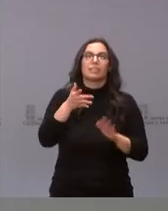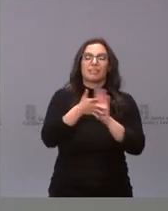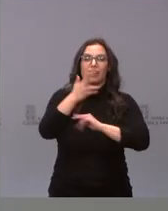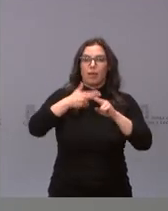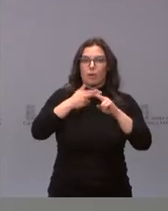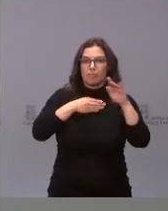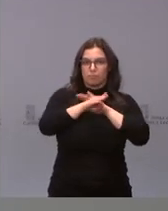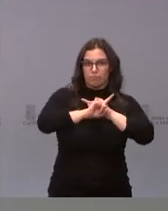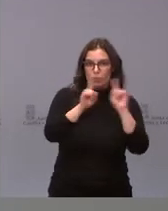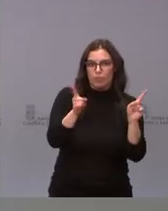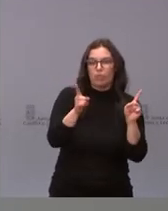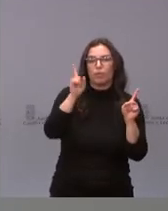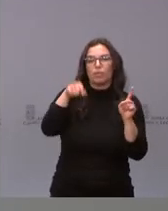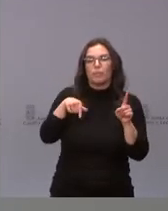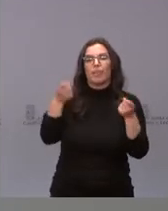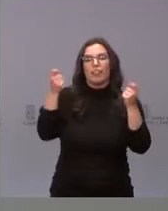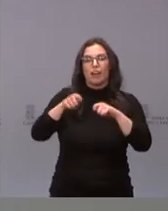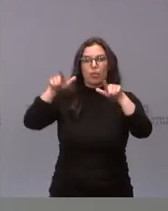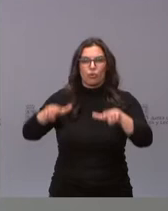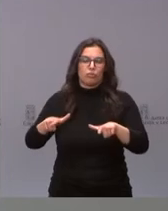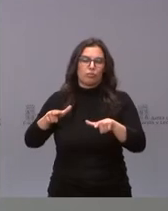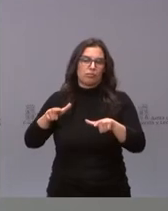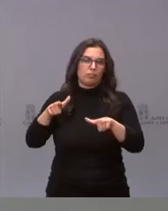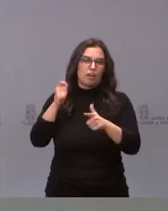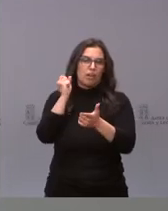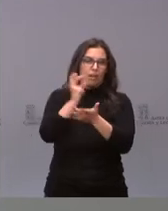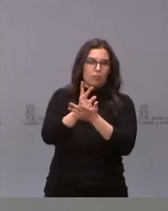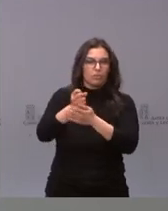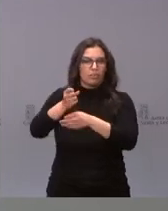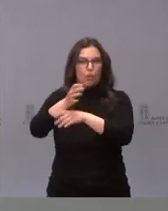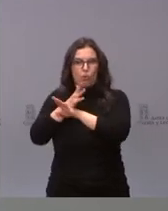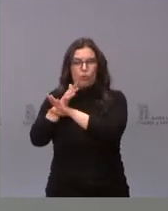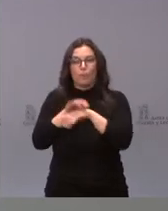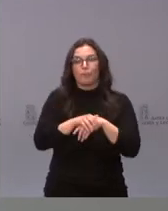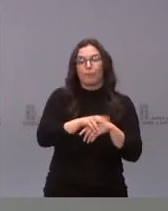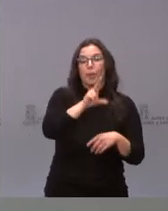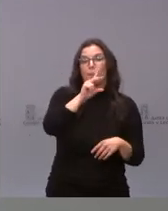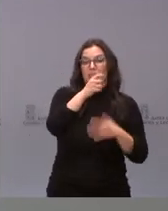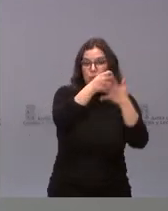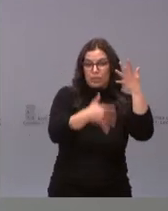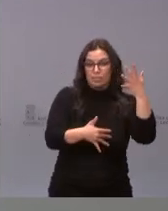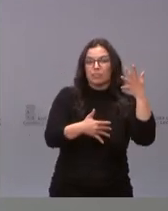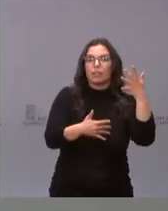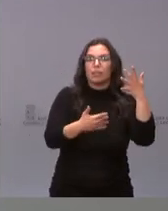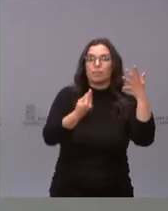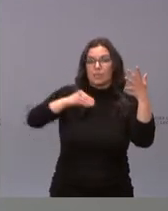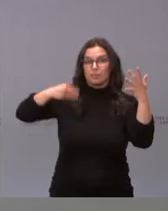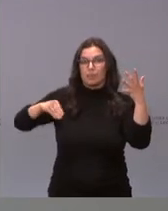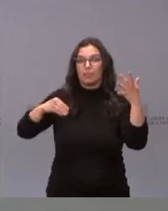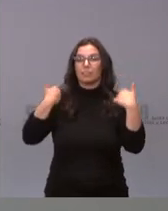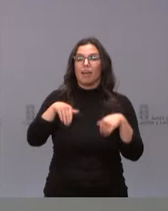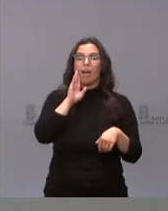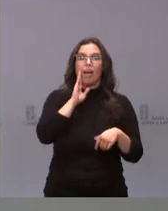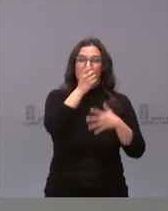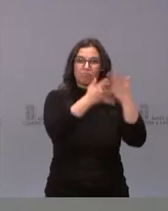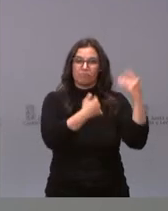y restauración y así como cierre de casas de juego y apuestas. A los 21 municipios ya se han sumado los que ha relatado